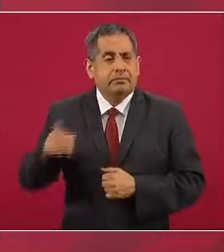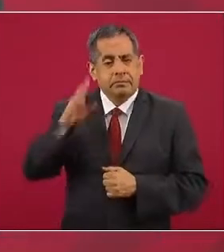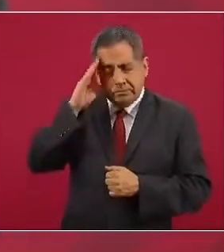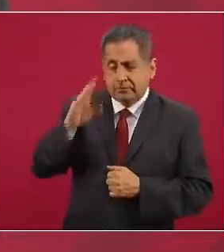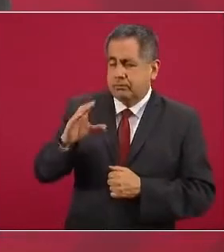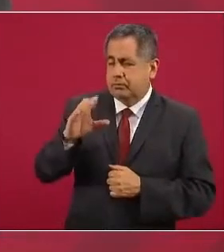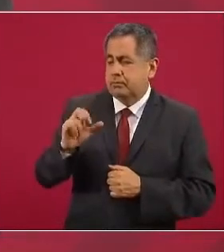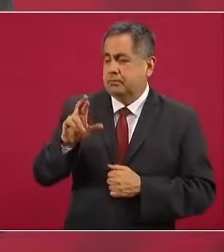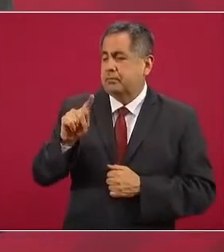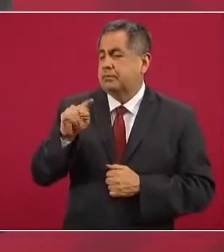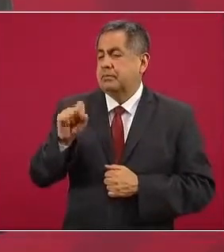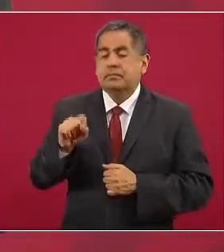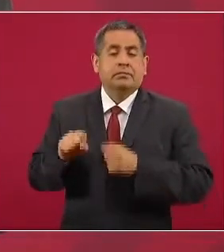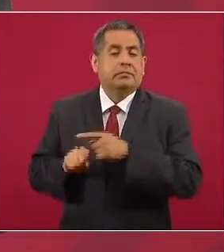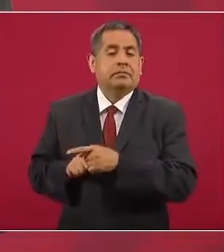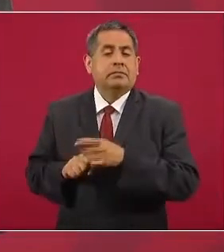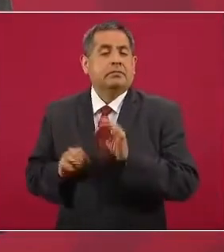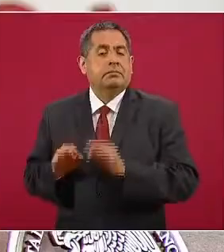duda,